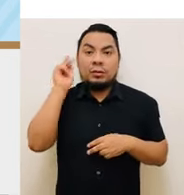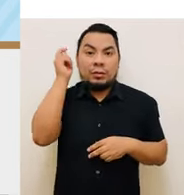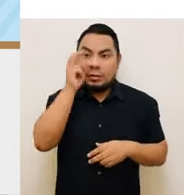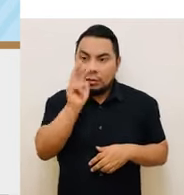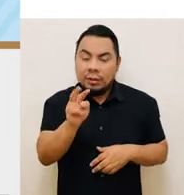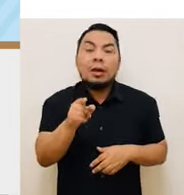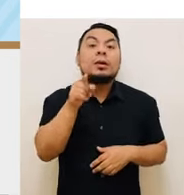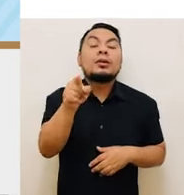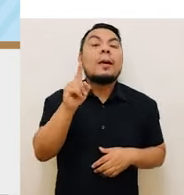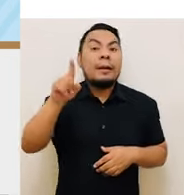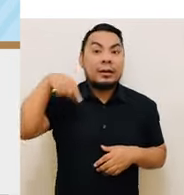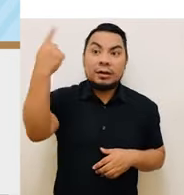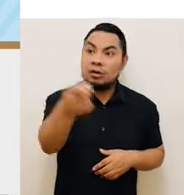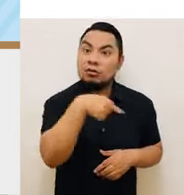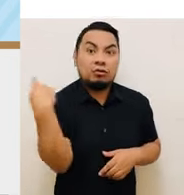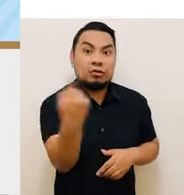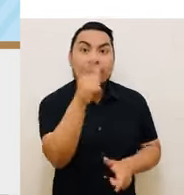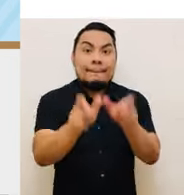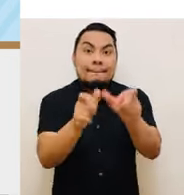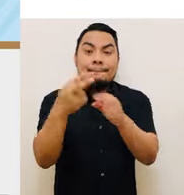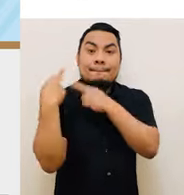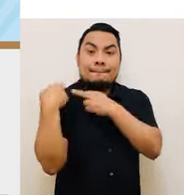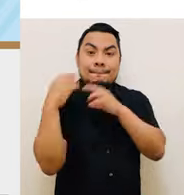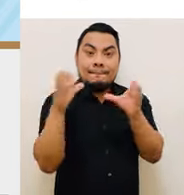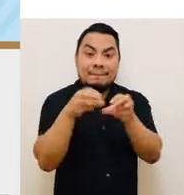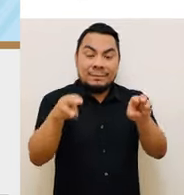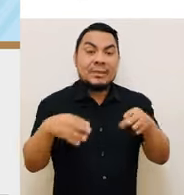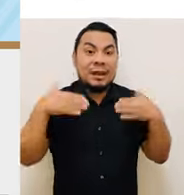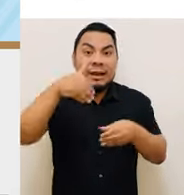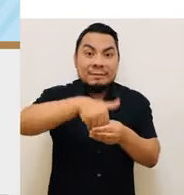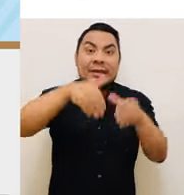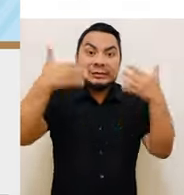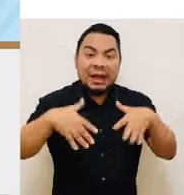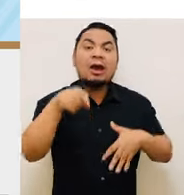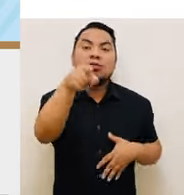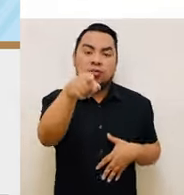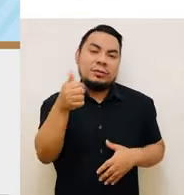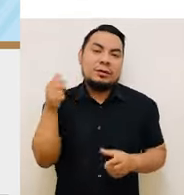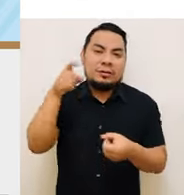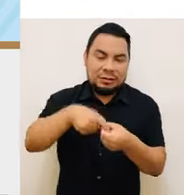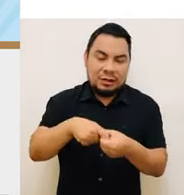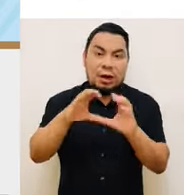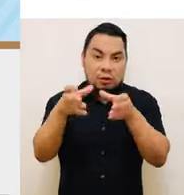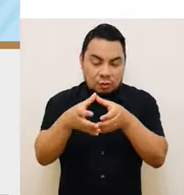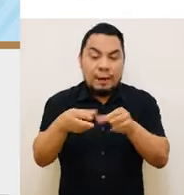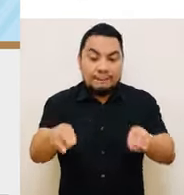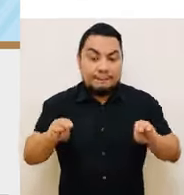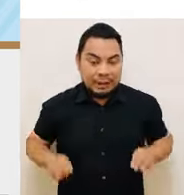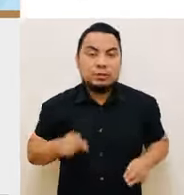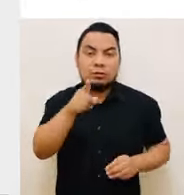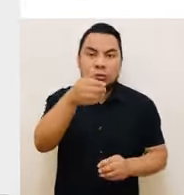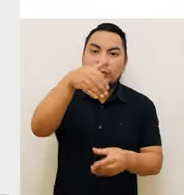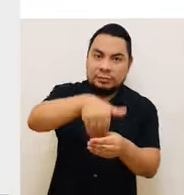a votar después de que lo hayan hecho todos los miembros de mesa presentes, siempre que pertenezcas a esa misma mesa de